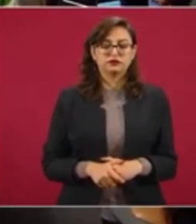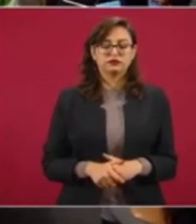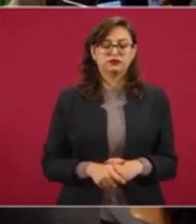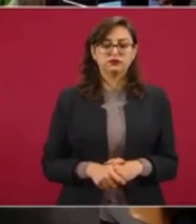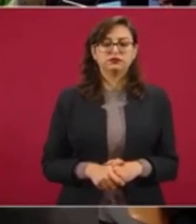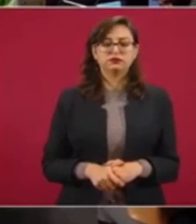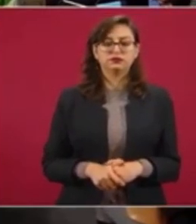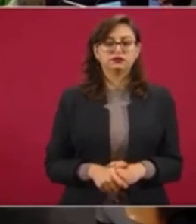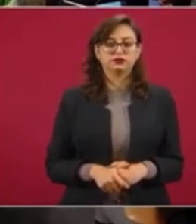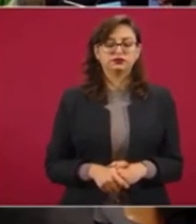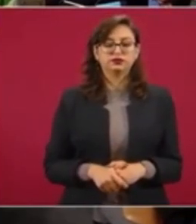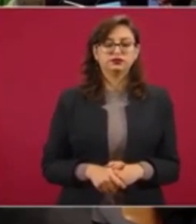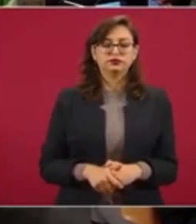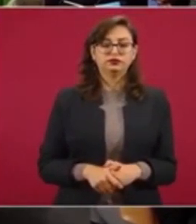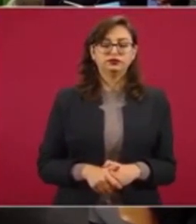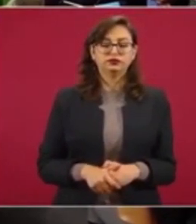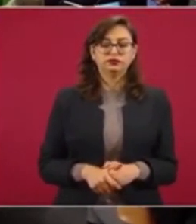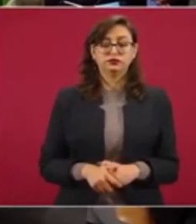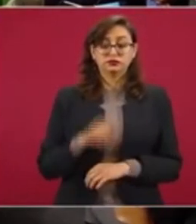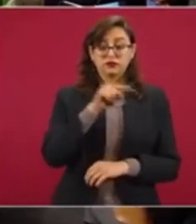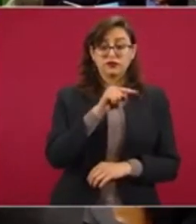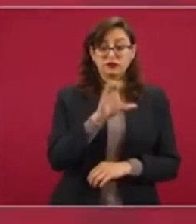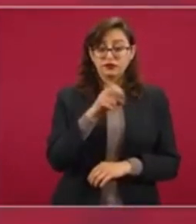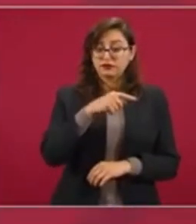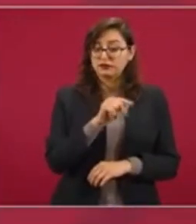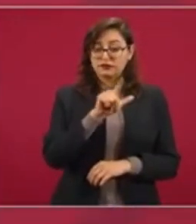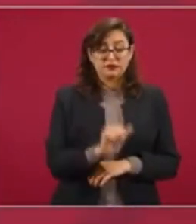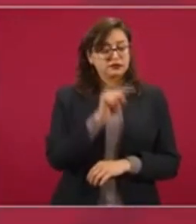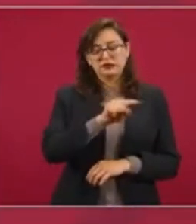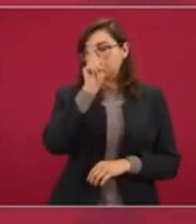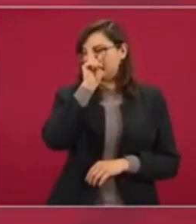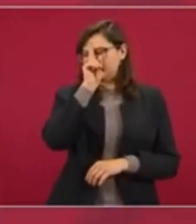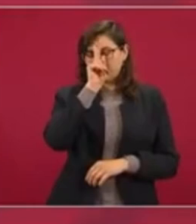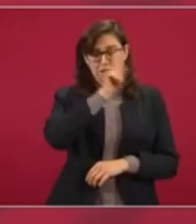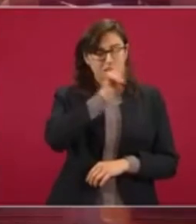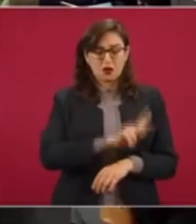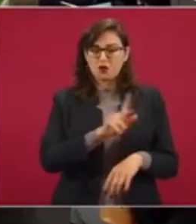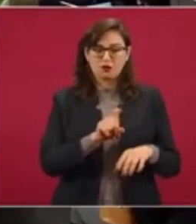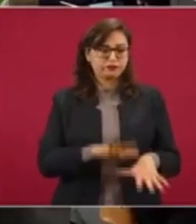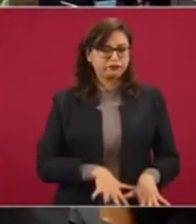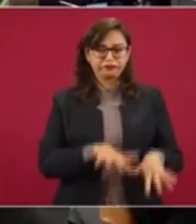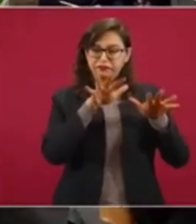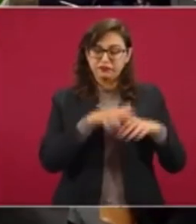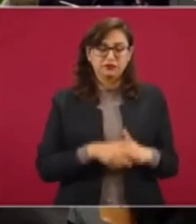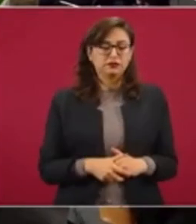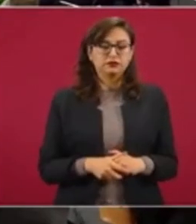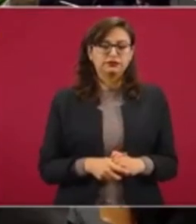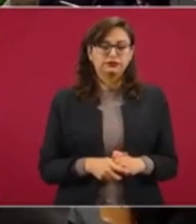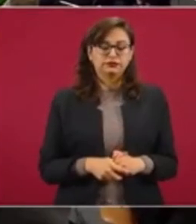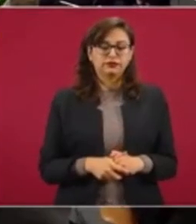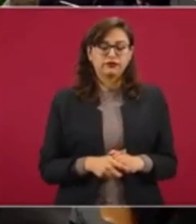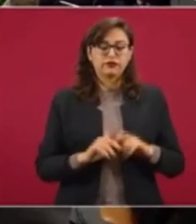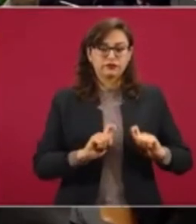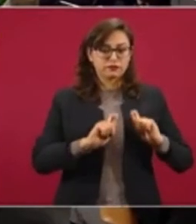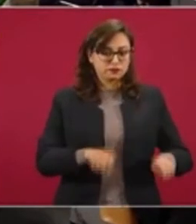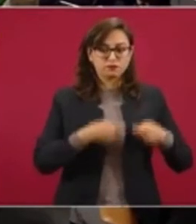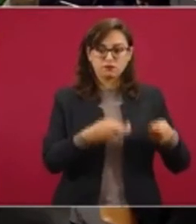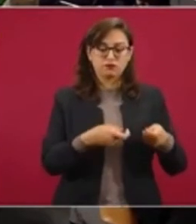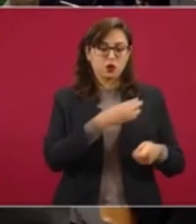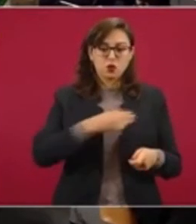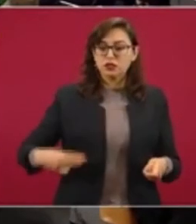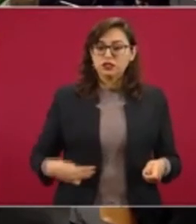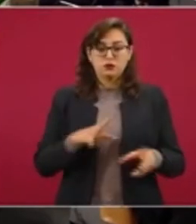Esto es en Centra, que es la parte más afectada ahora, que la parte baja. Está a cargo todo el